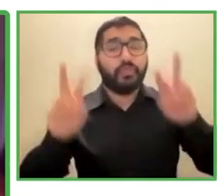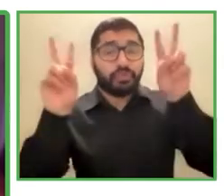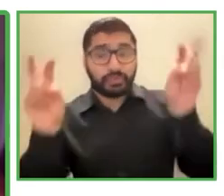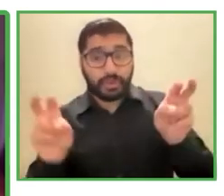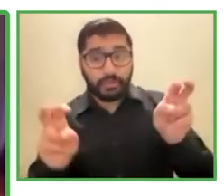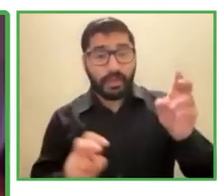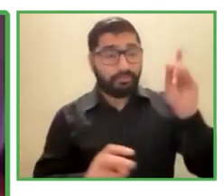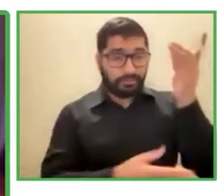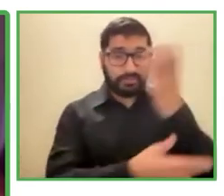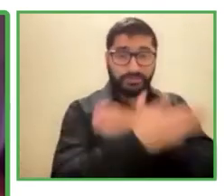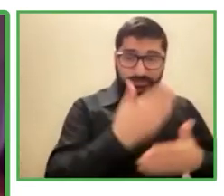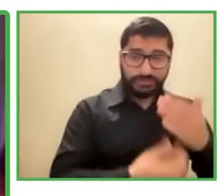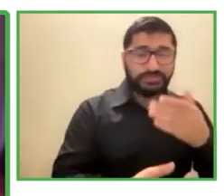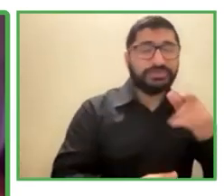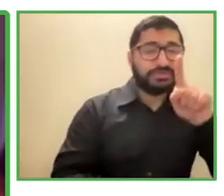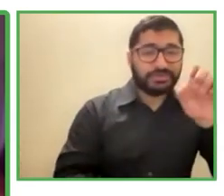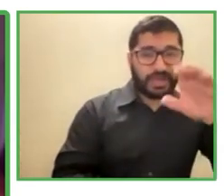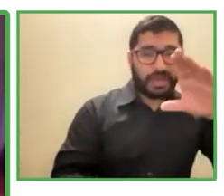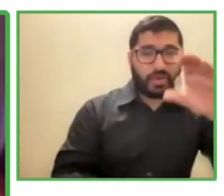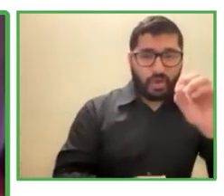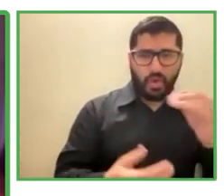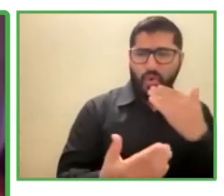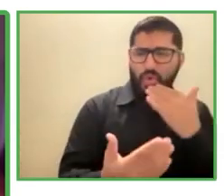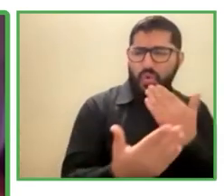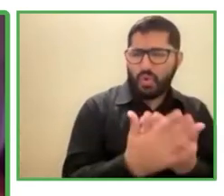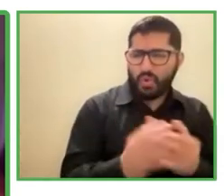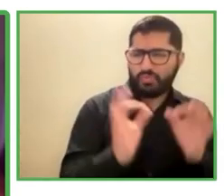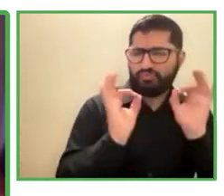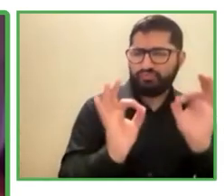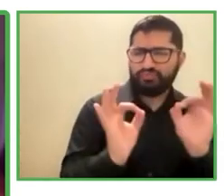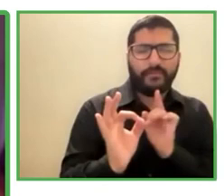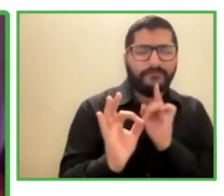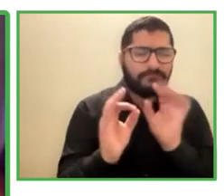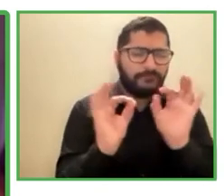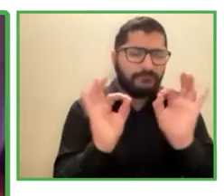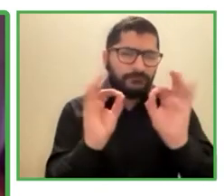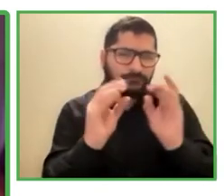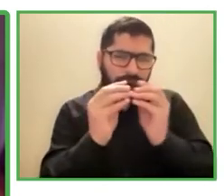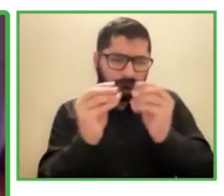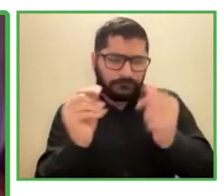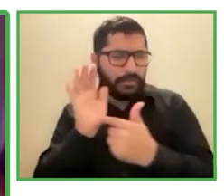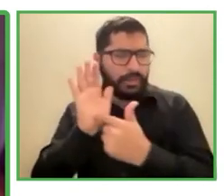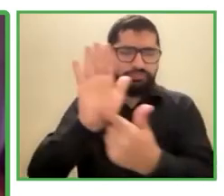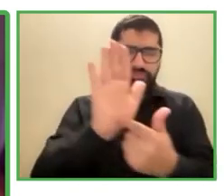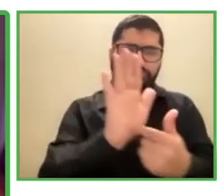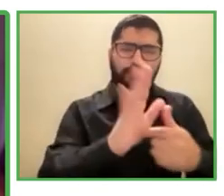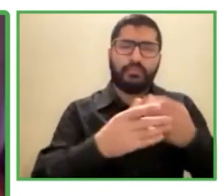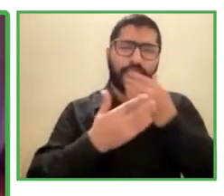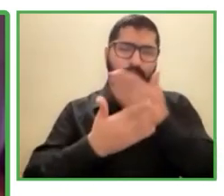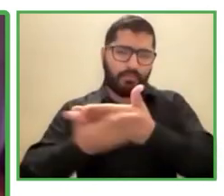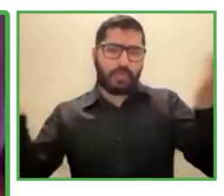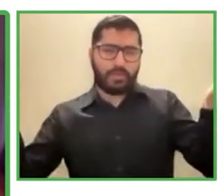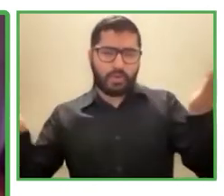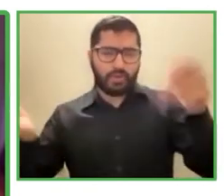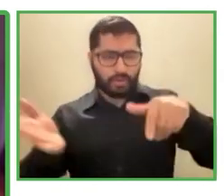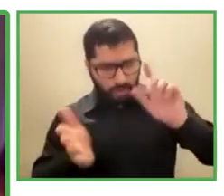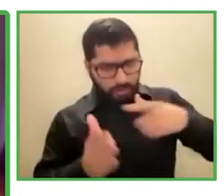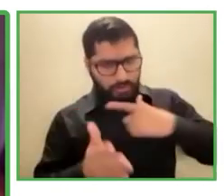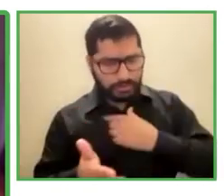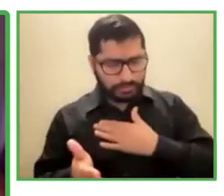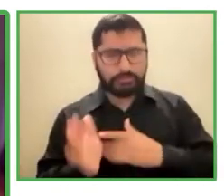porque la verdad que cuando yo quise formar en esta empresa no pensé los perfiles la verdad es que